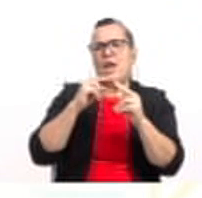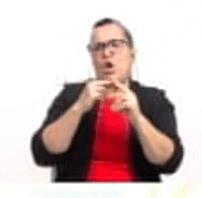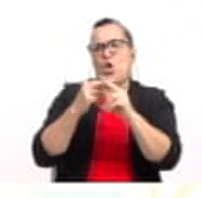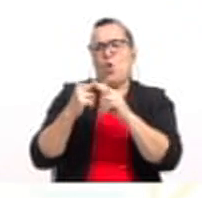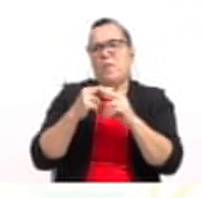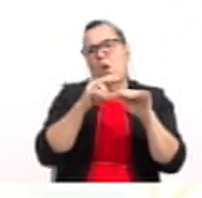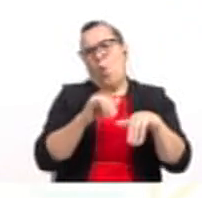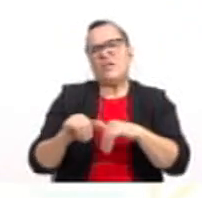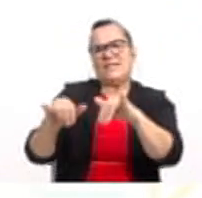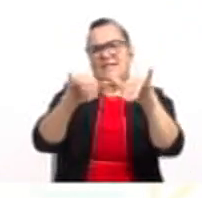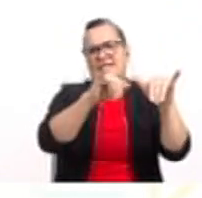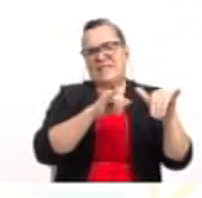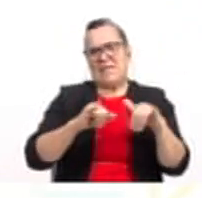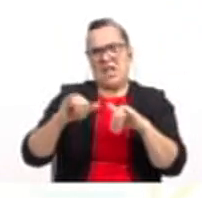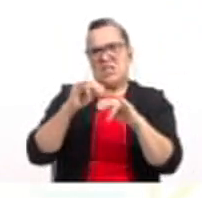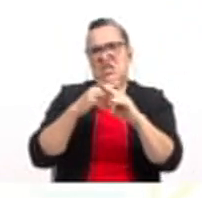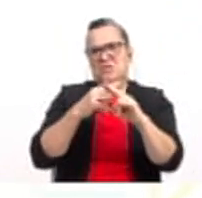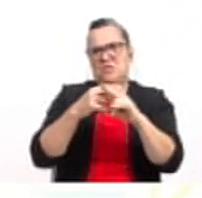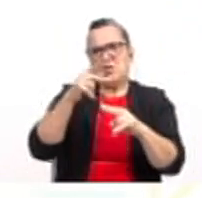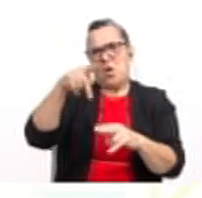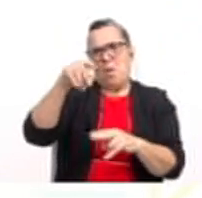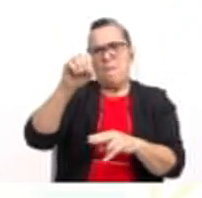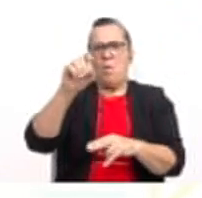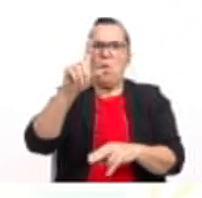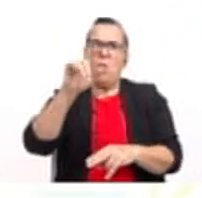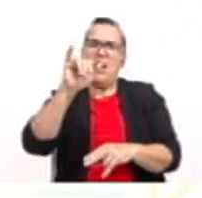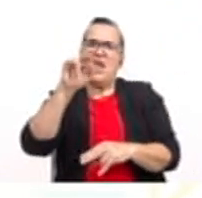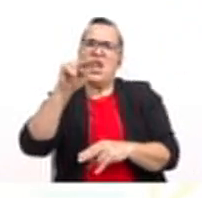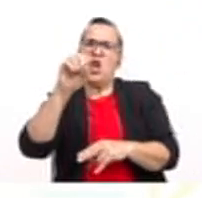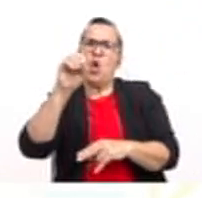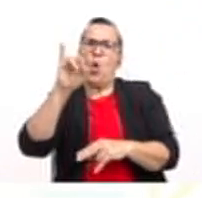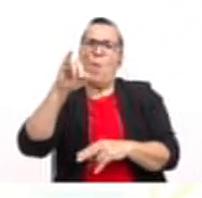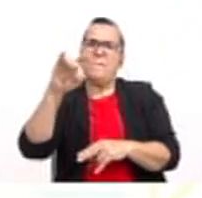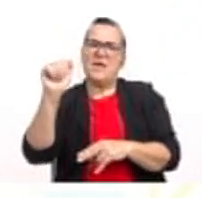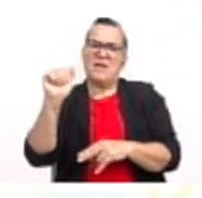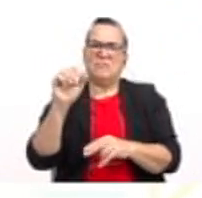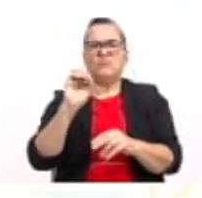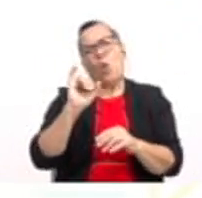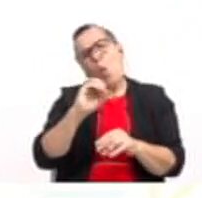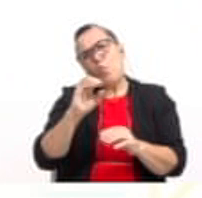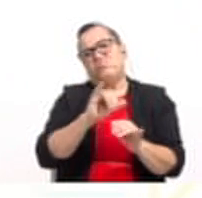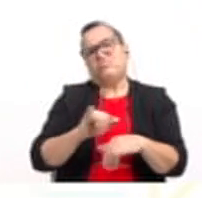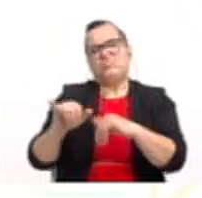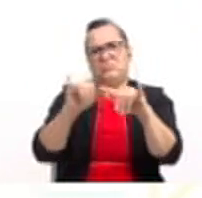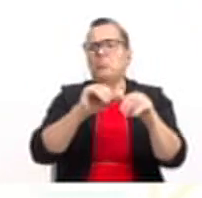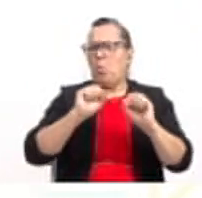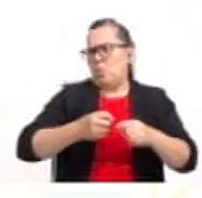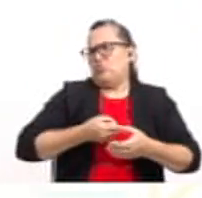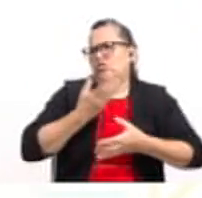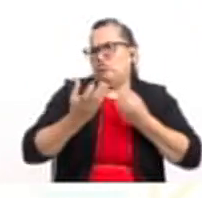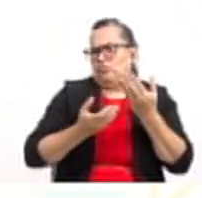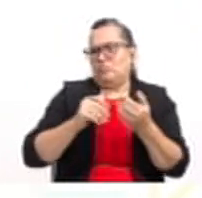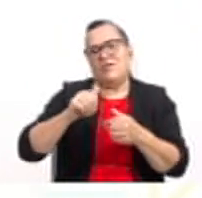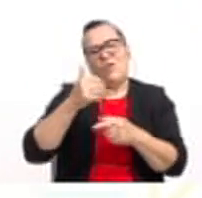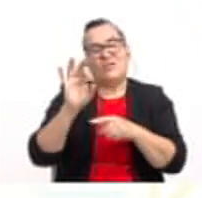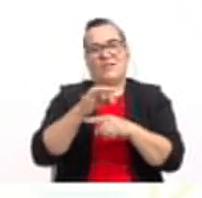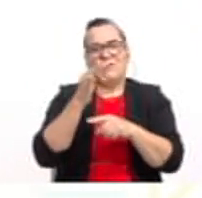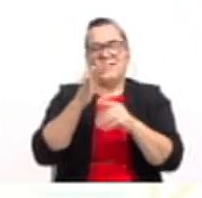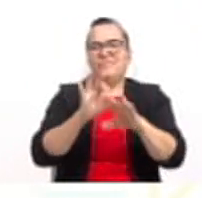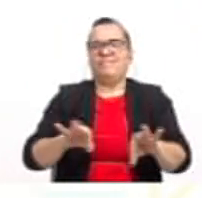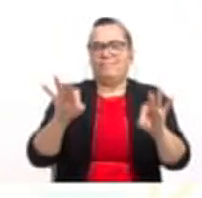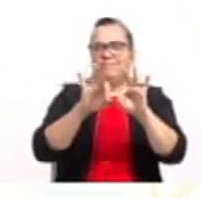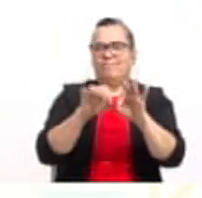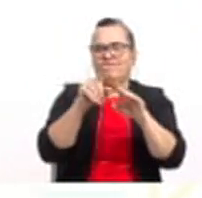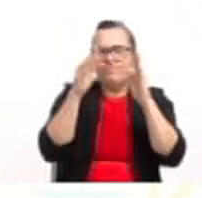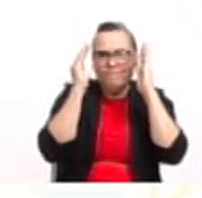estándar. Pero nosotros también podemos expresarla de otra forma. ¿De acuerdo? Es importante que le